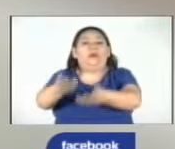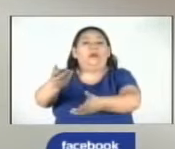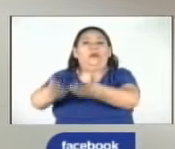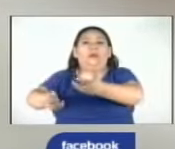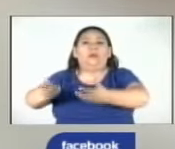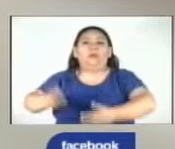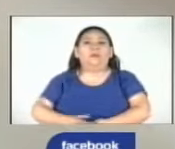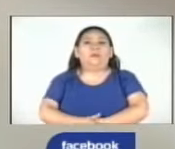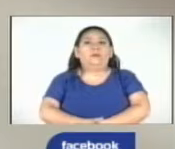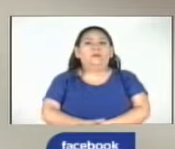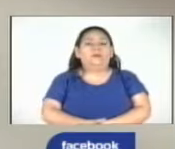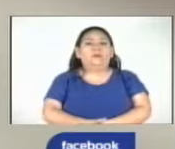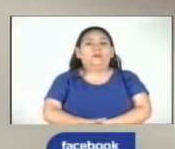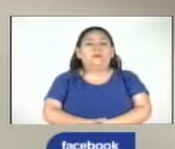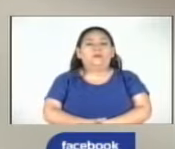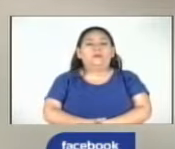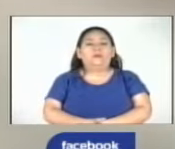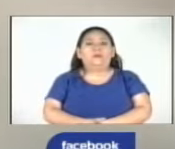siniestro.